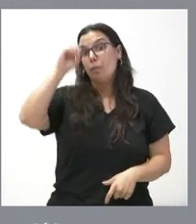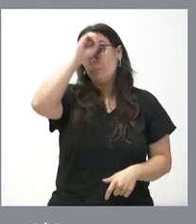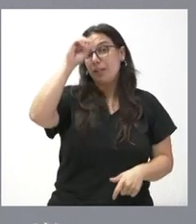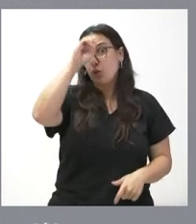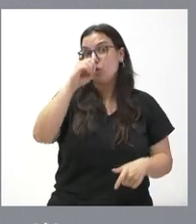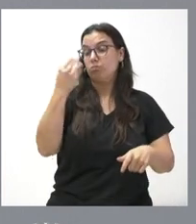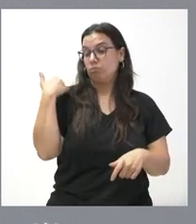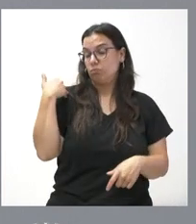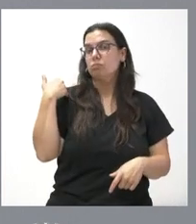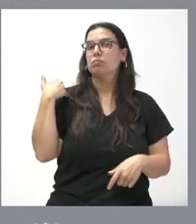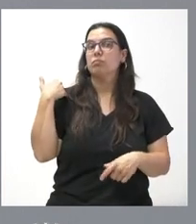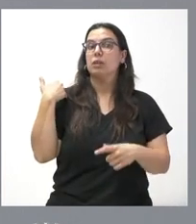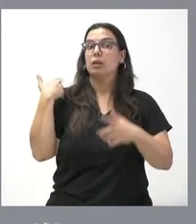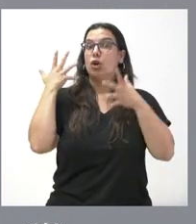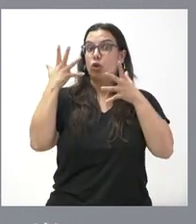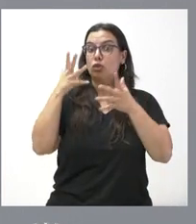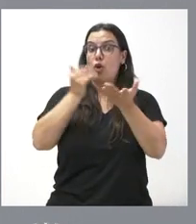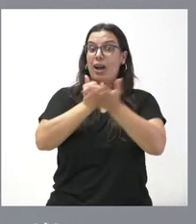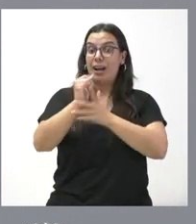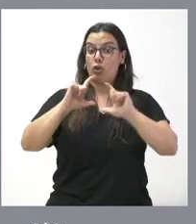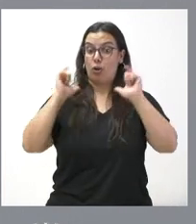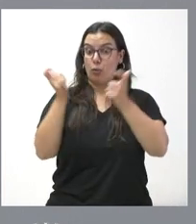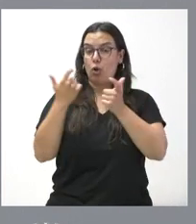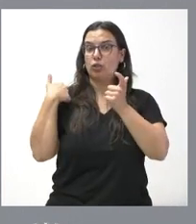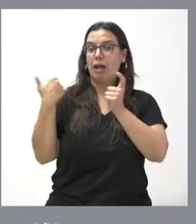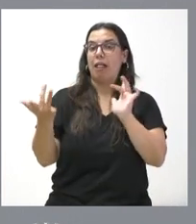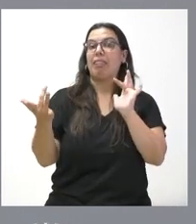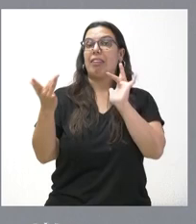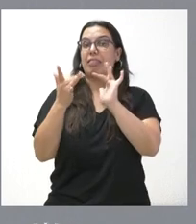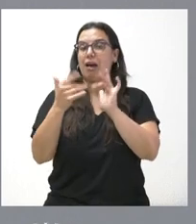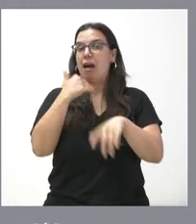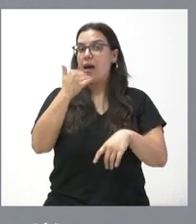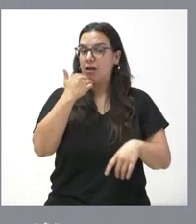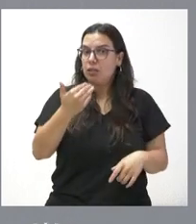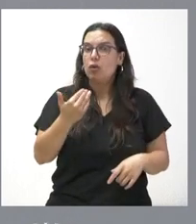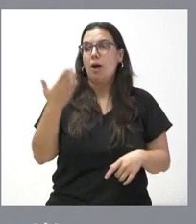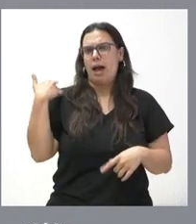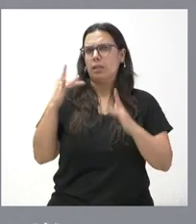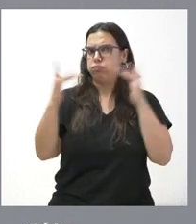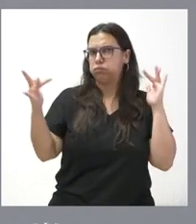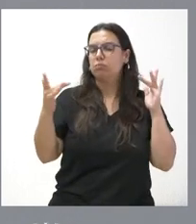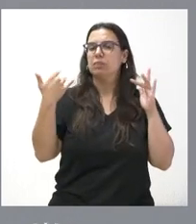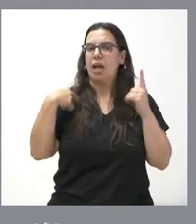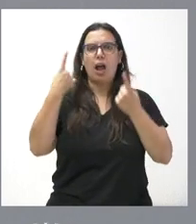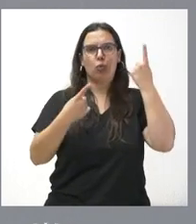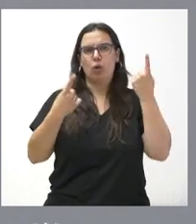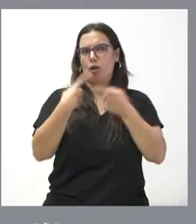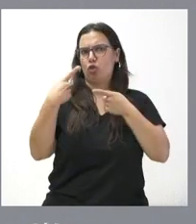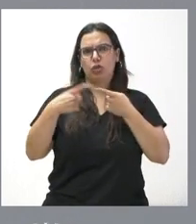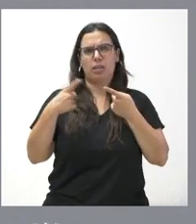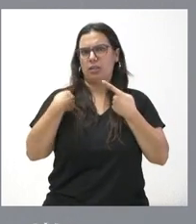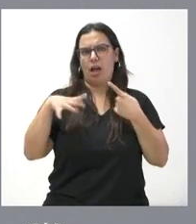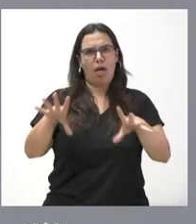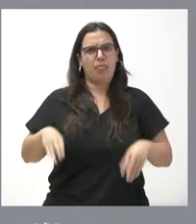se acercaron posturas, hoy están más próximas que entonces, hay algunas líneas que están claramente asumidas. Supone un esfuerzo